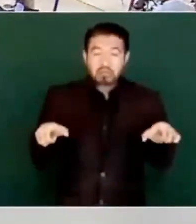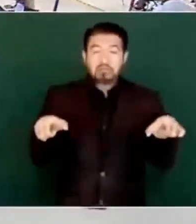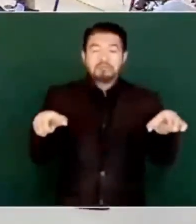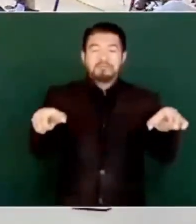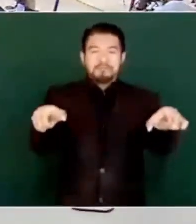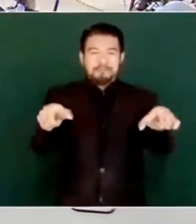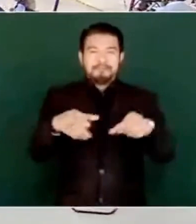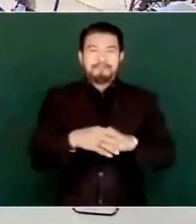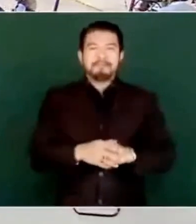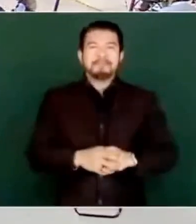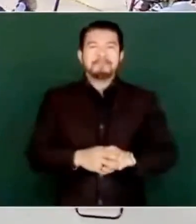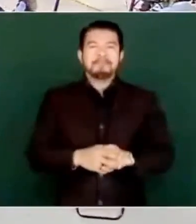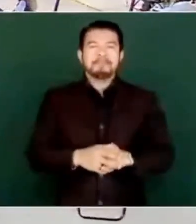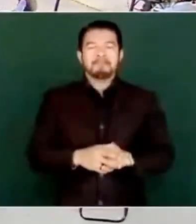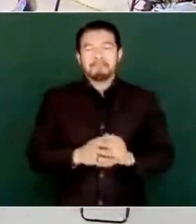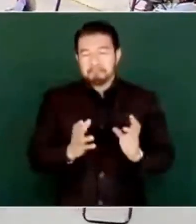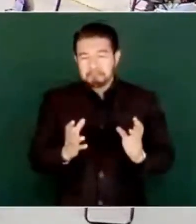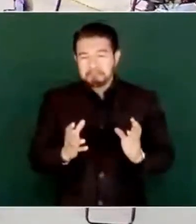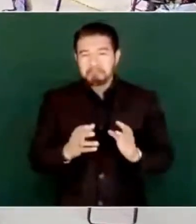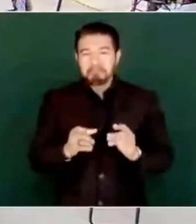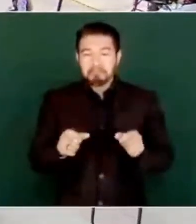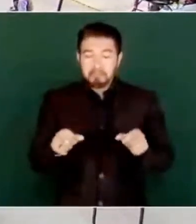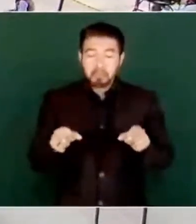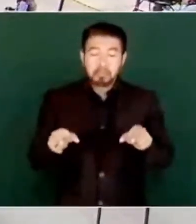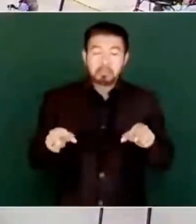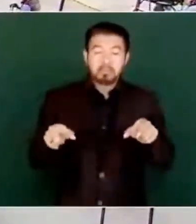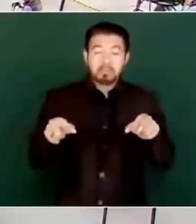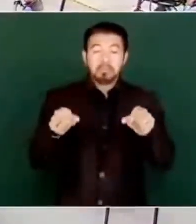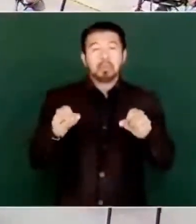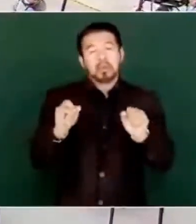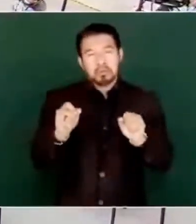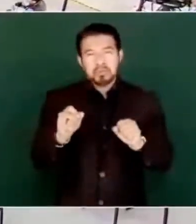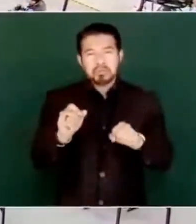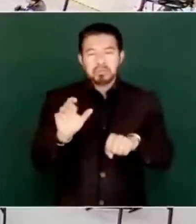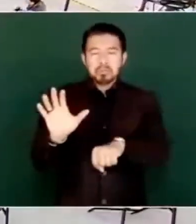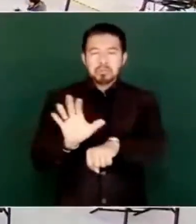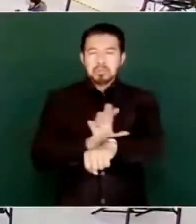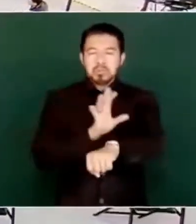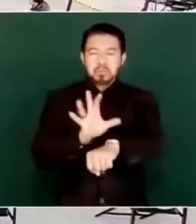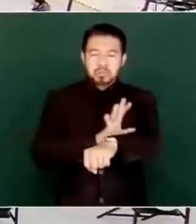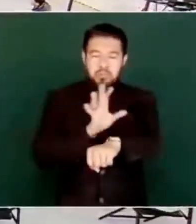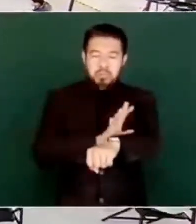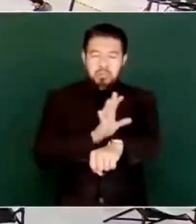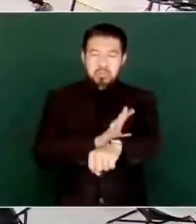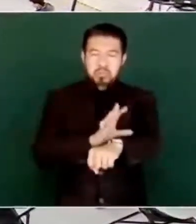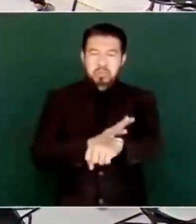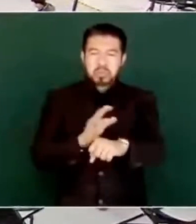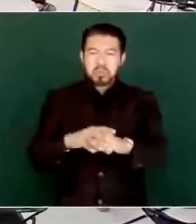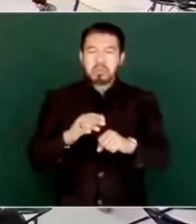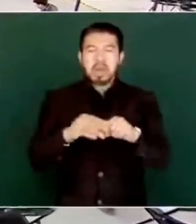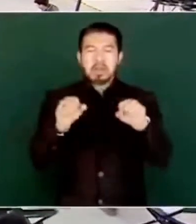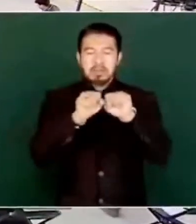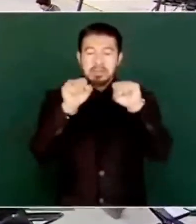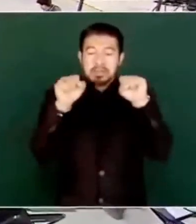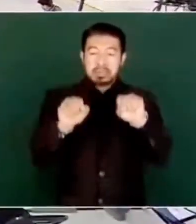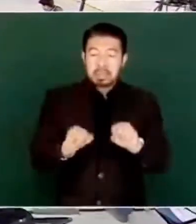si se puede, electrificar todo el sistema